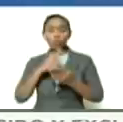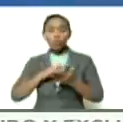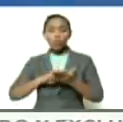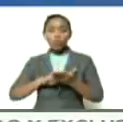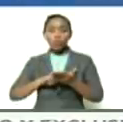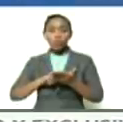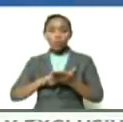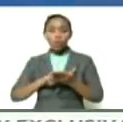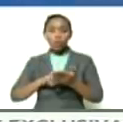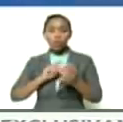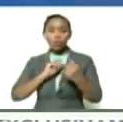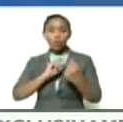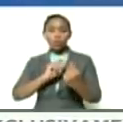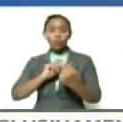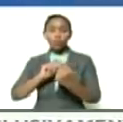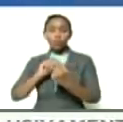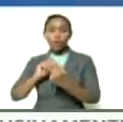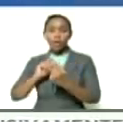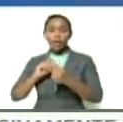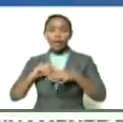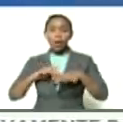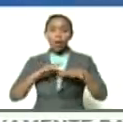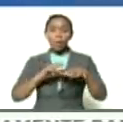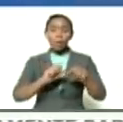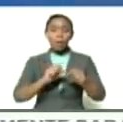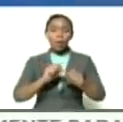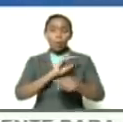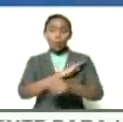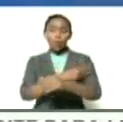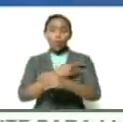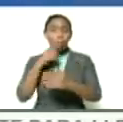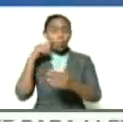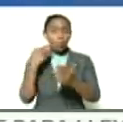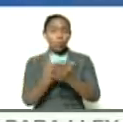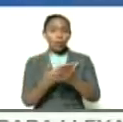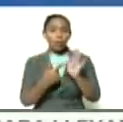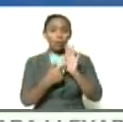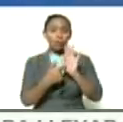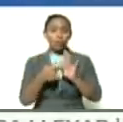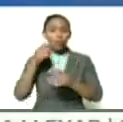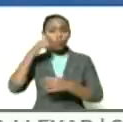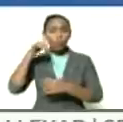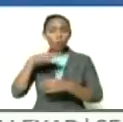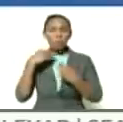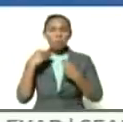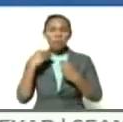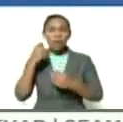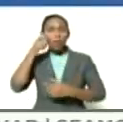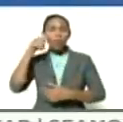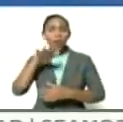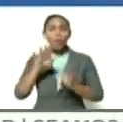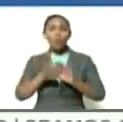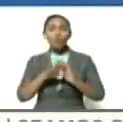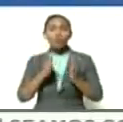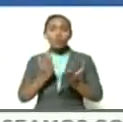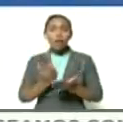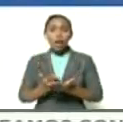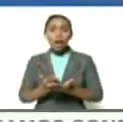el poder que los imperios le demuestran a los pueblos para que los pueblos del mundo